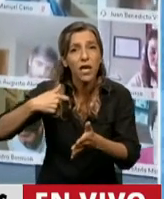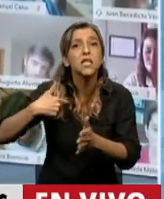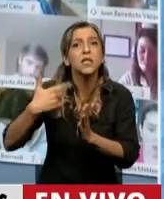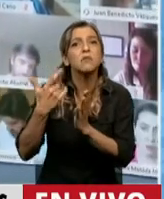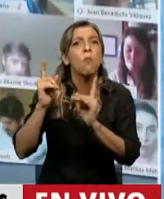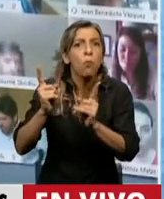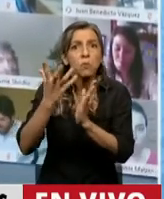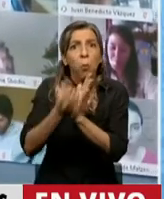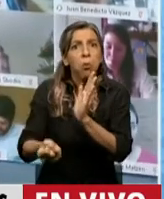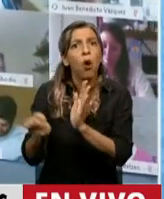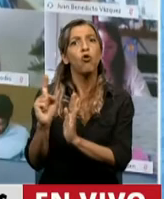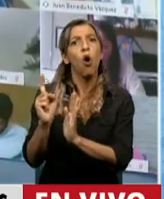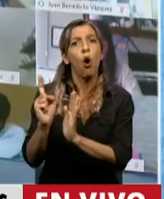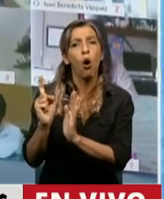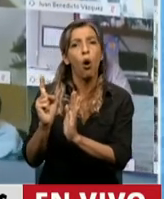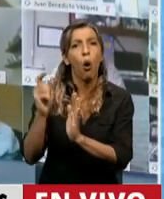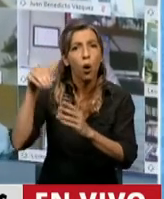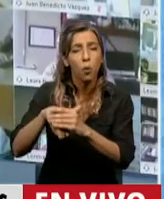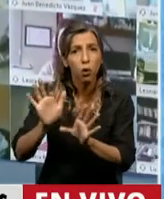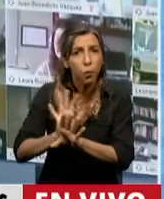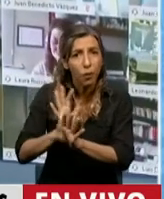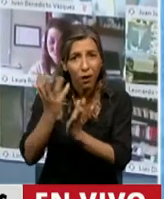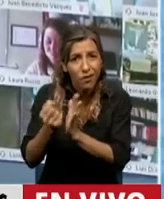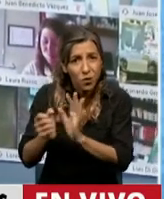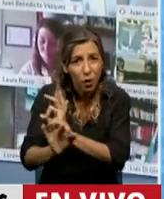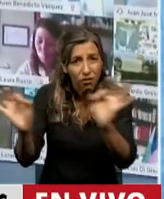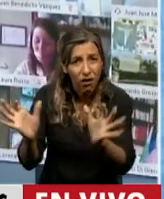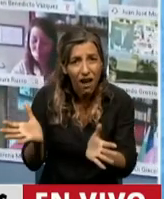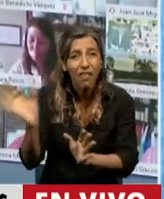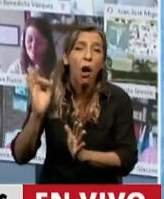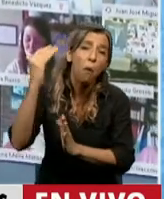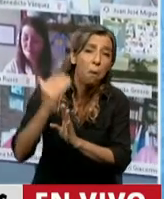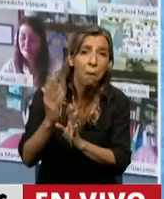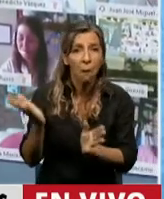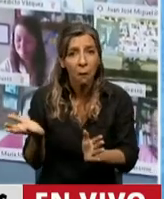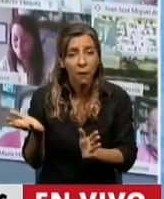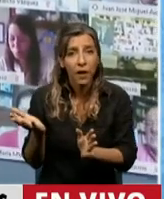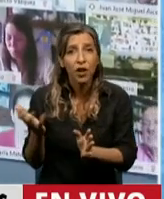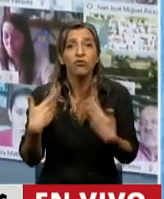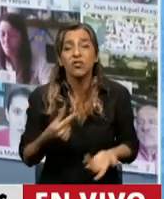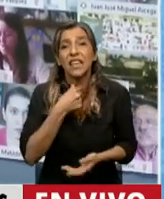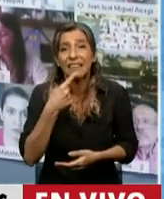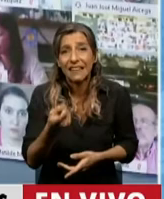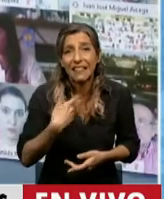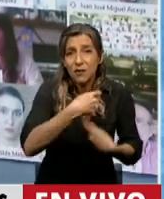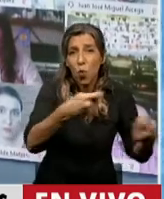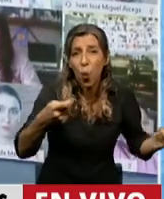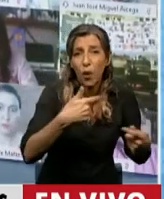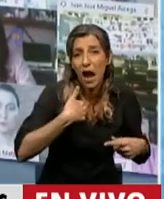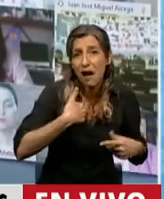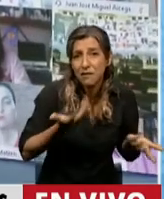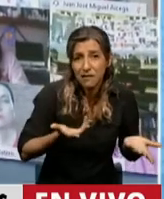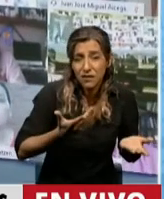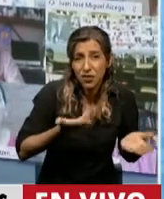Impresionante, lo único que se les ocurre. ¿Cómo siguen vaciando los aportes y las cajas por parte de las patrones? Por